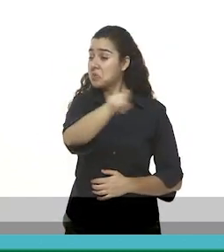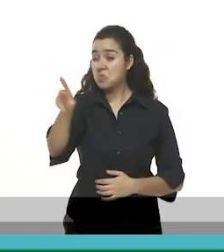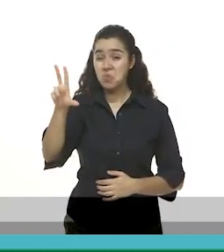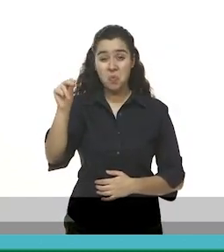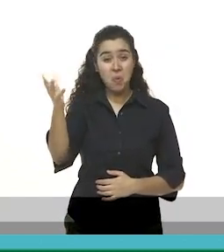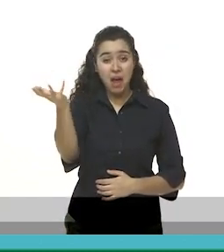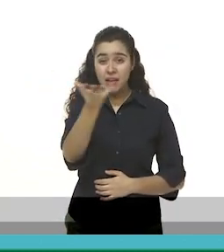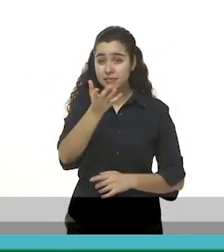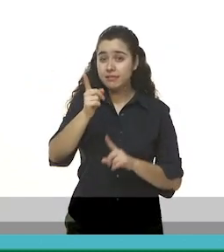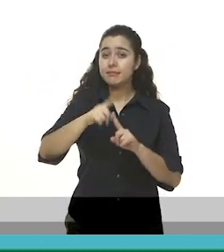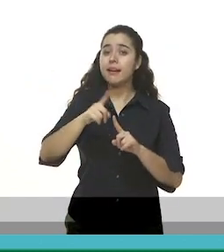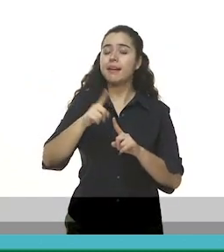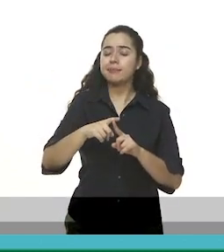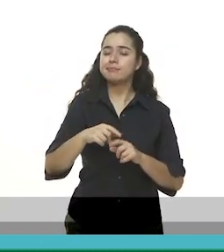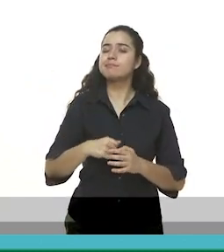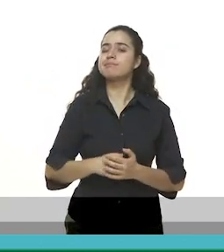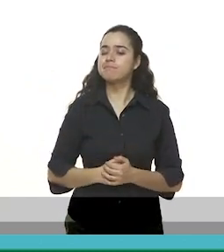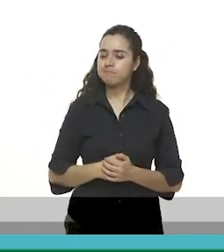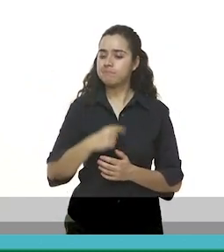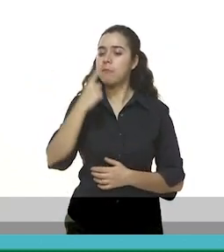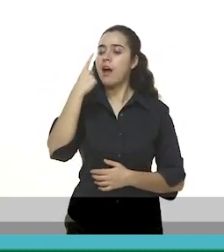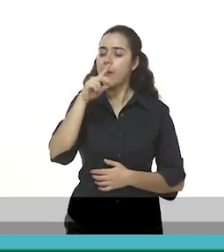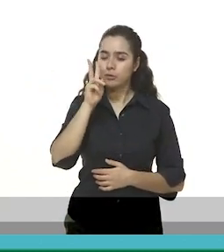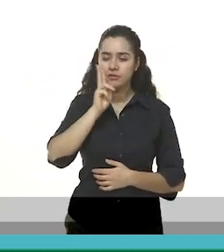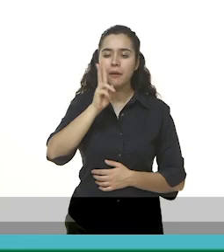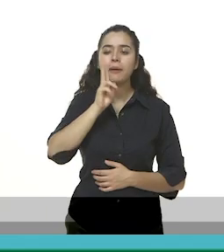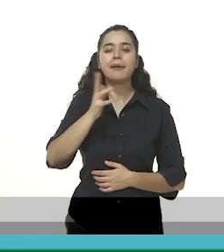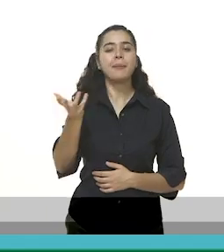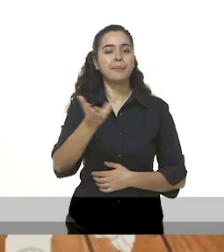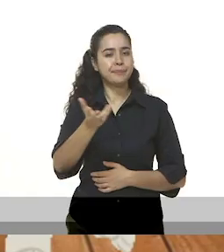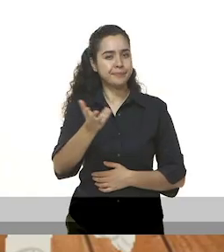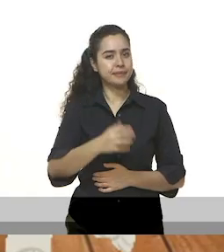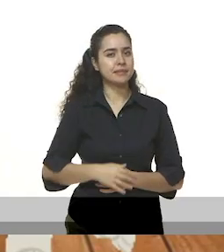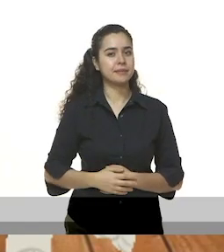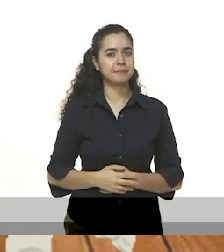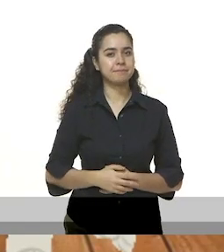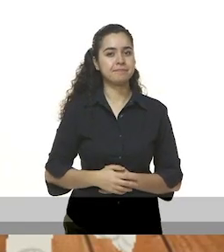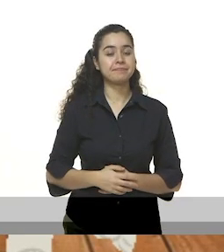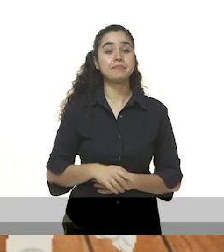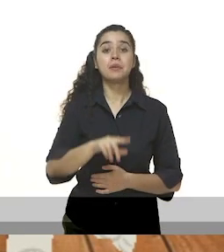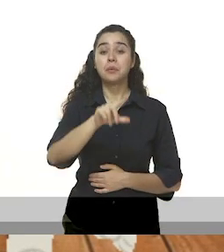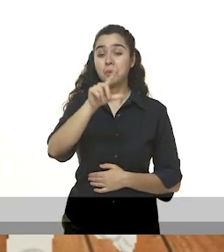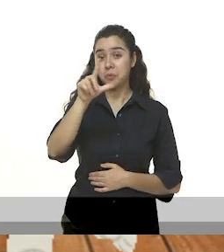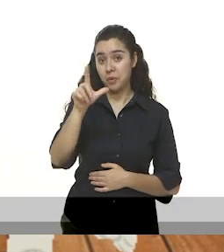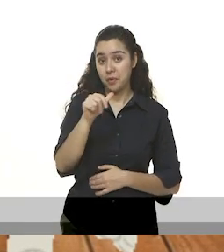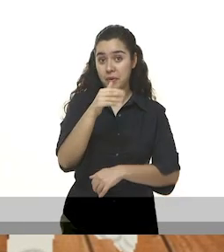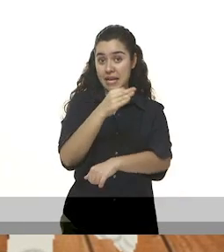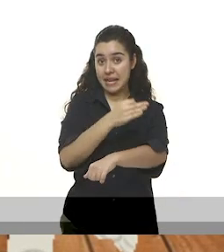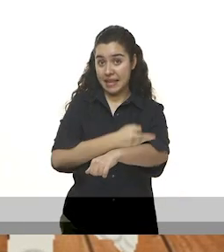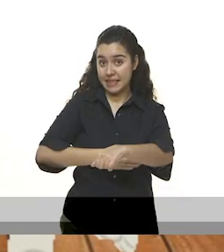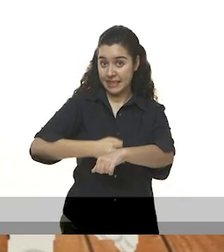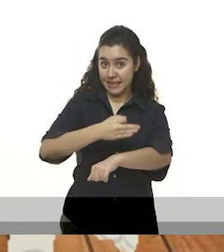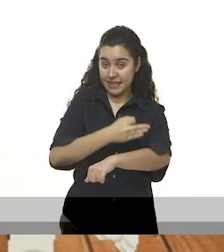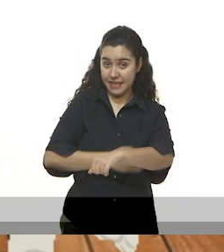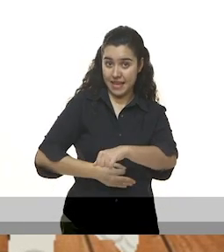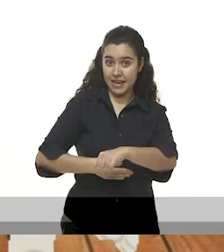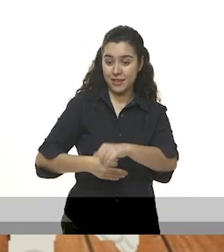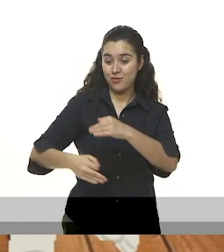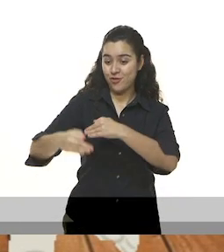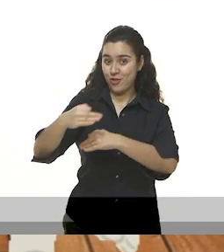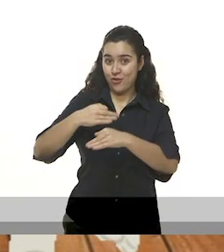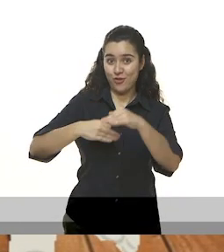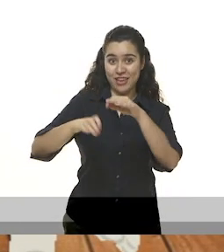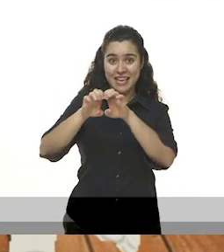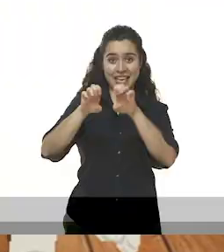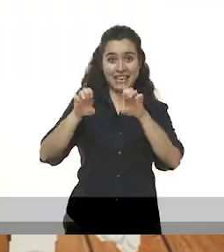cumplen con sus tareas. Para así llegar a una solución. Pasó el día y por fin los chicos se reunieron con